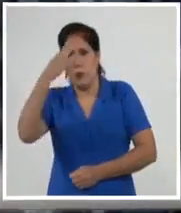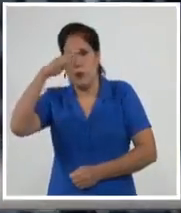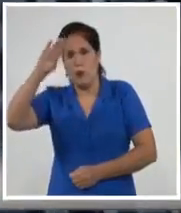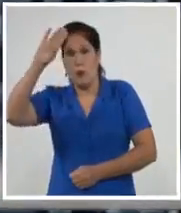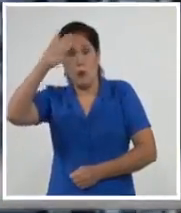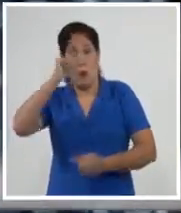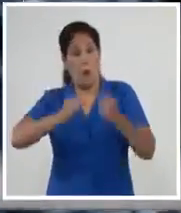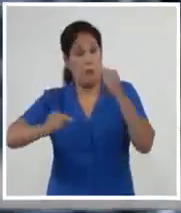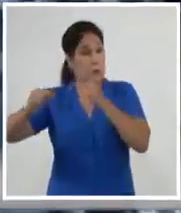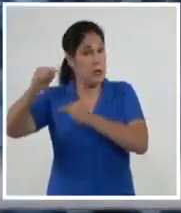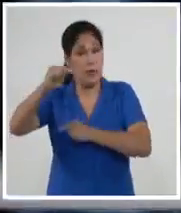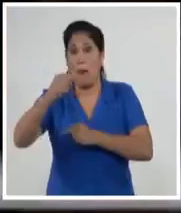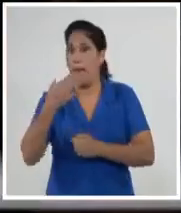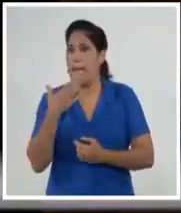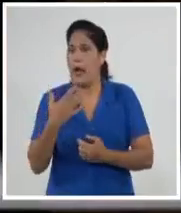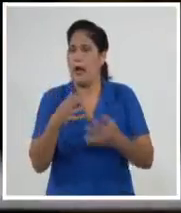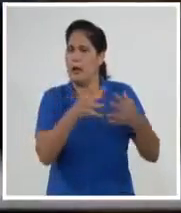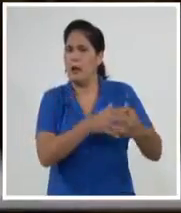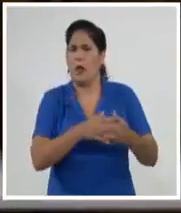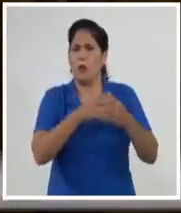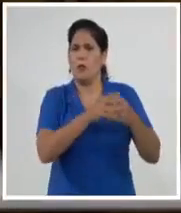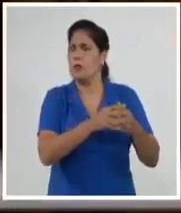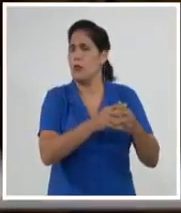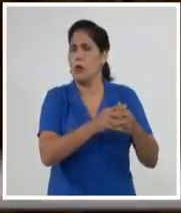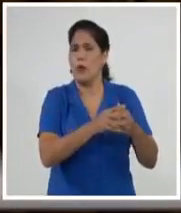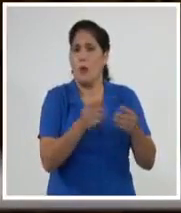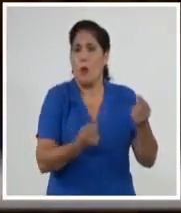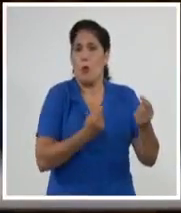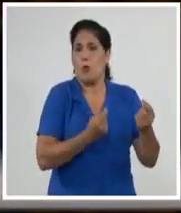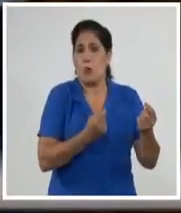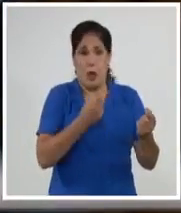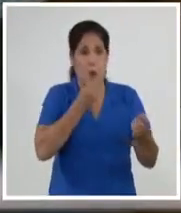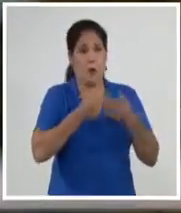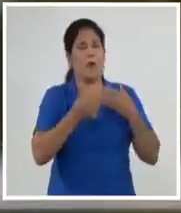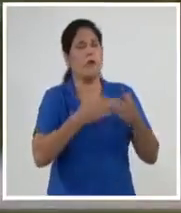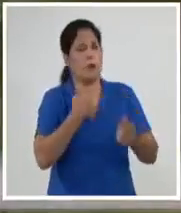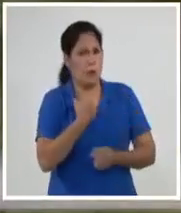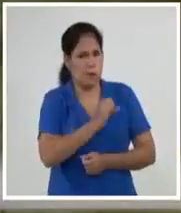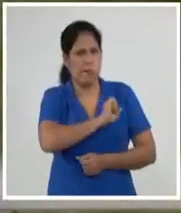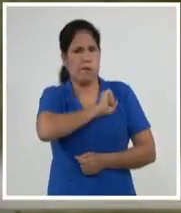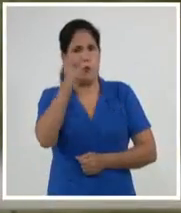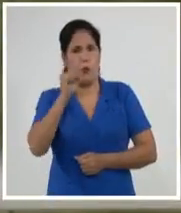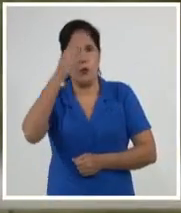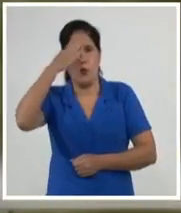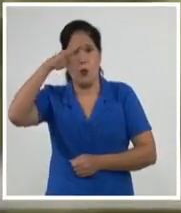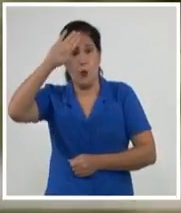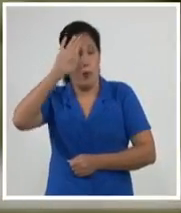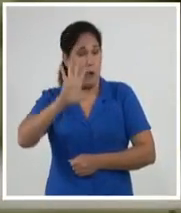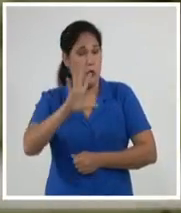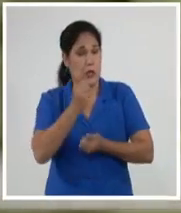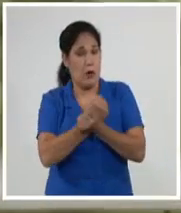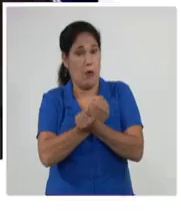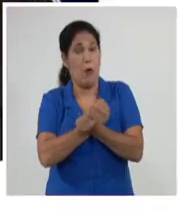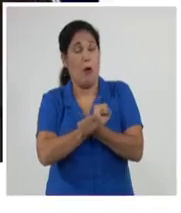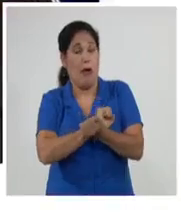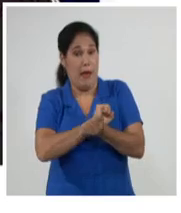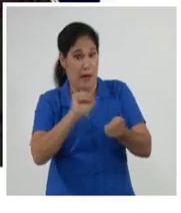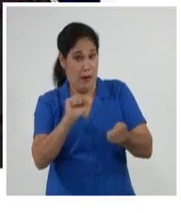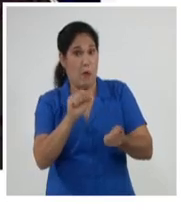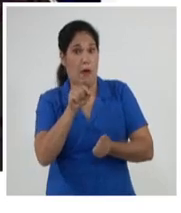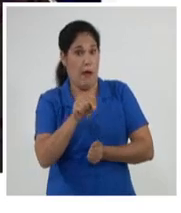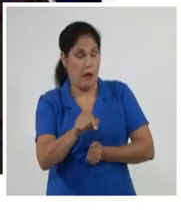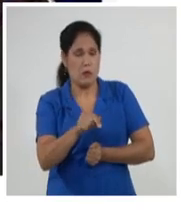justo pudo más que el imperio, escribió así Antonio Guerrero en su cuenta de Twitter. Los cinco antiterroristas cubanos fueron